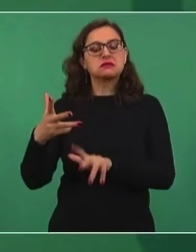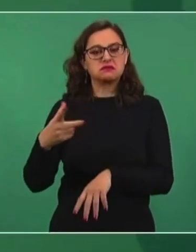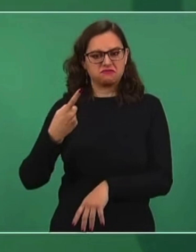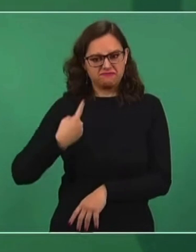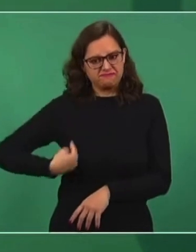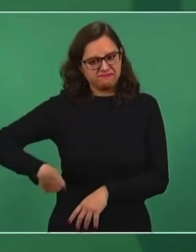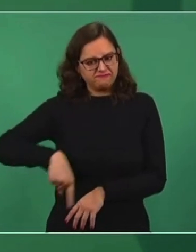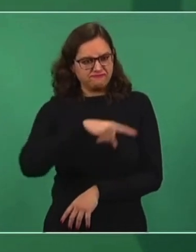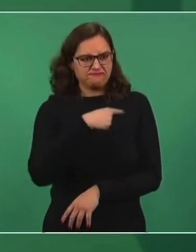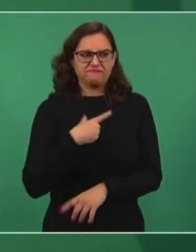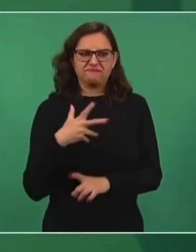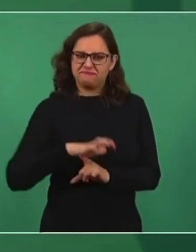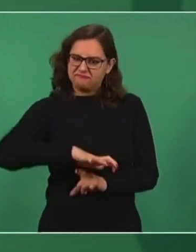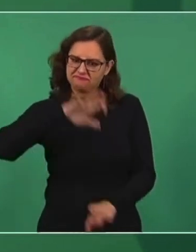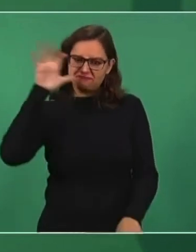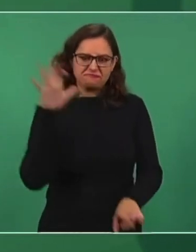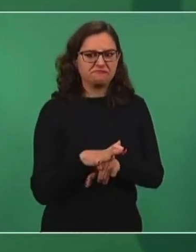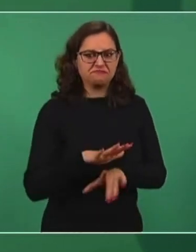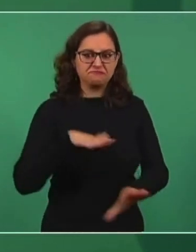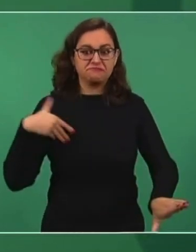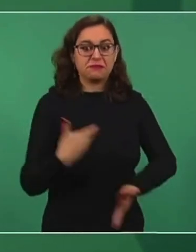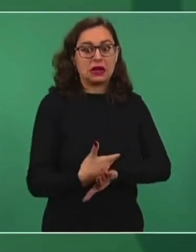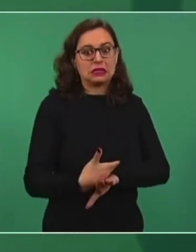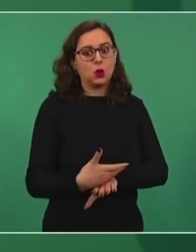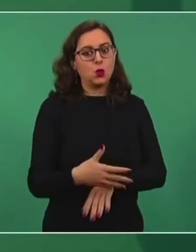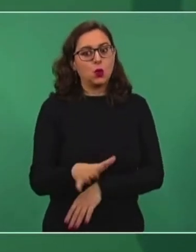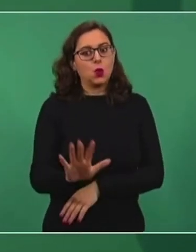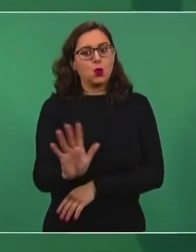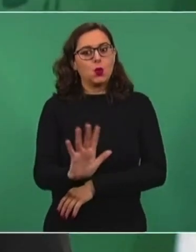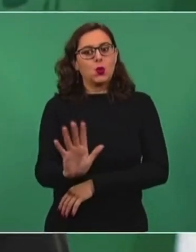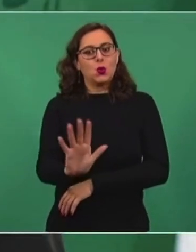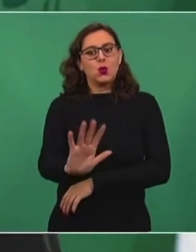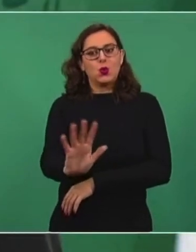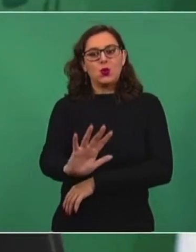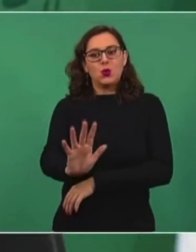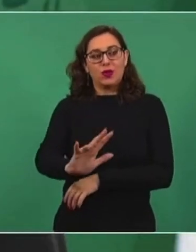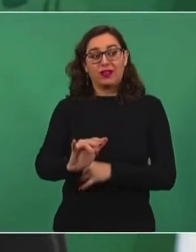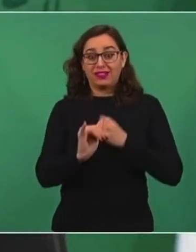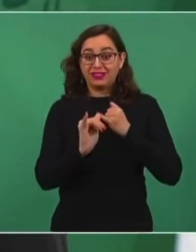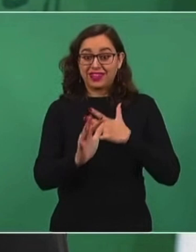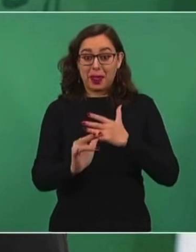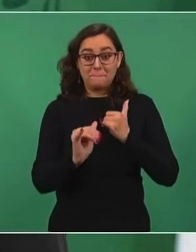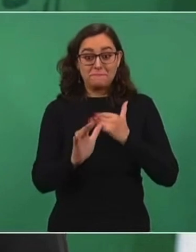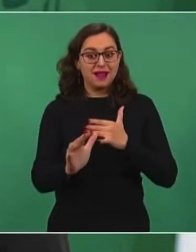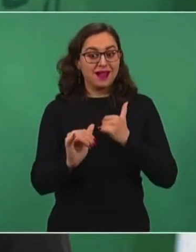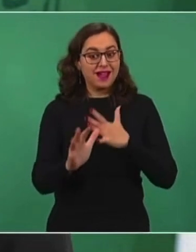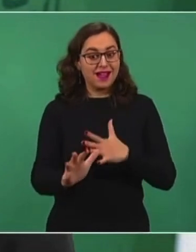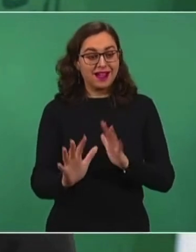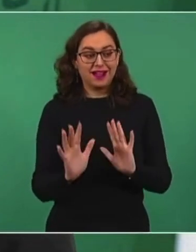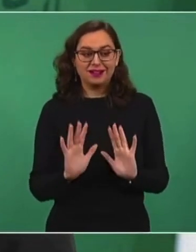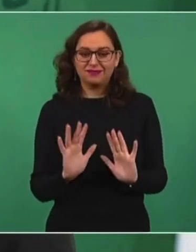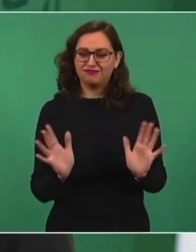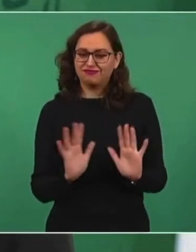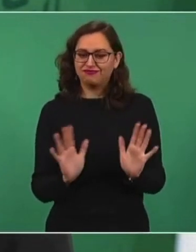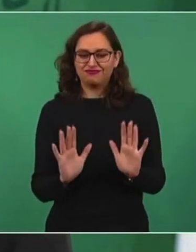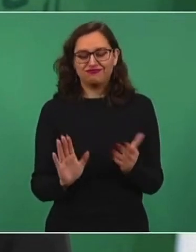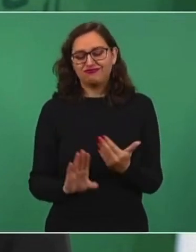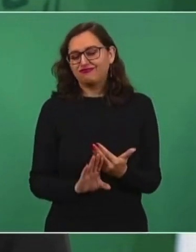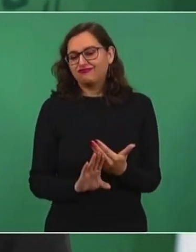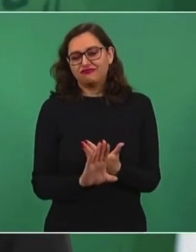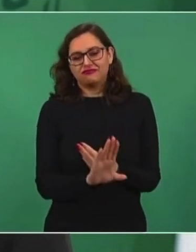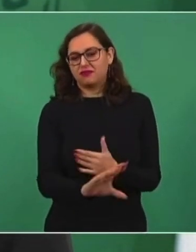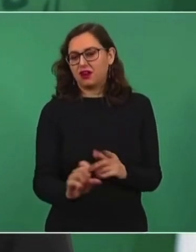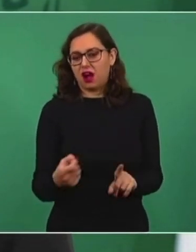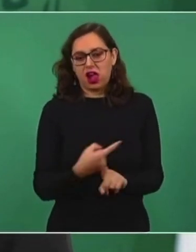porque también estos movimientos conservadores